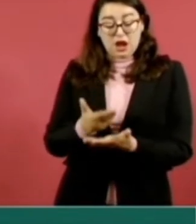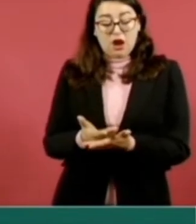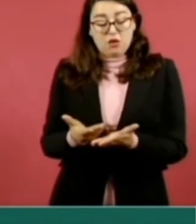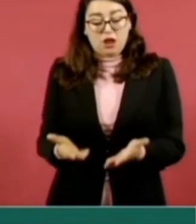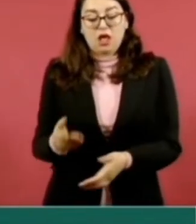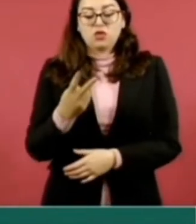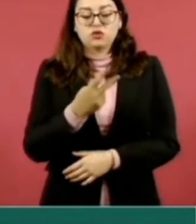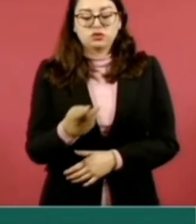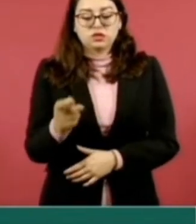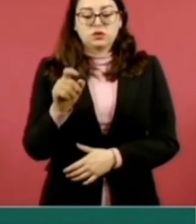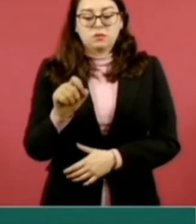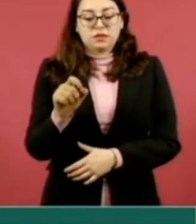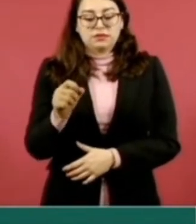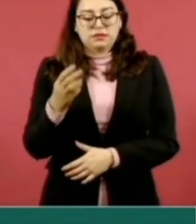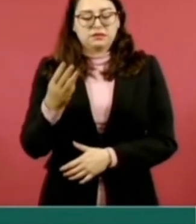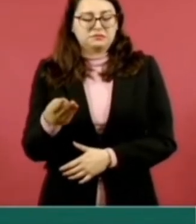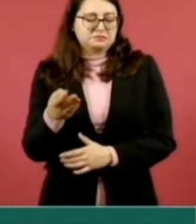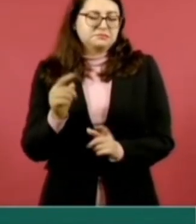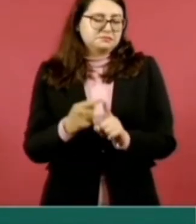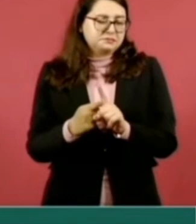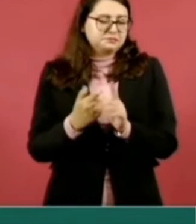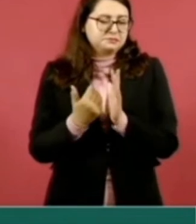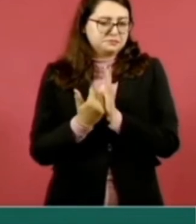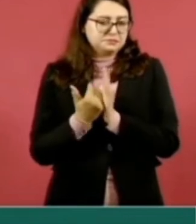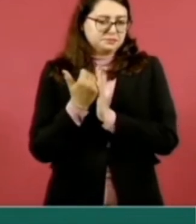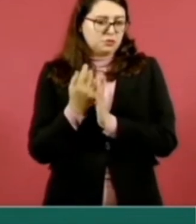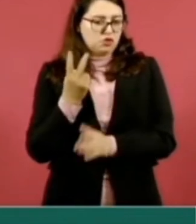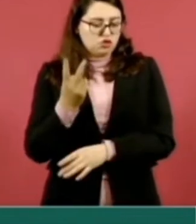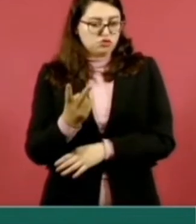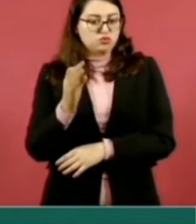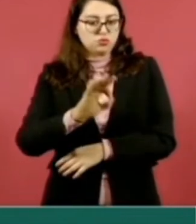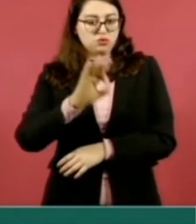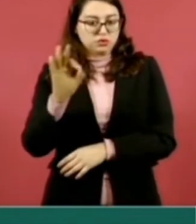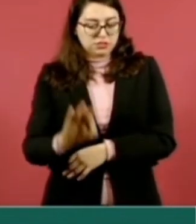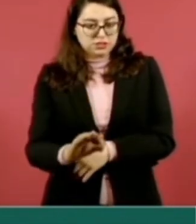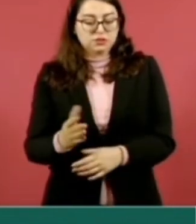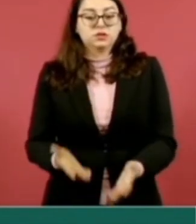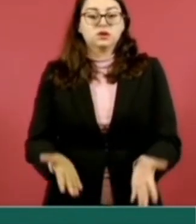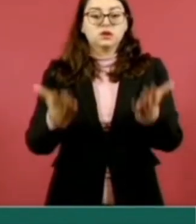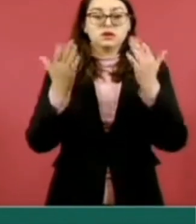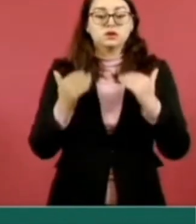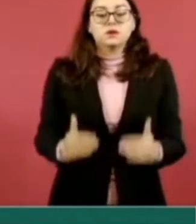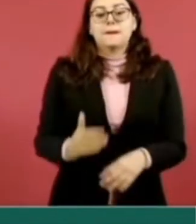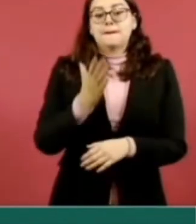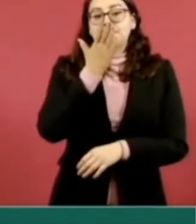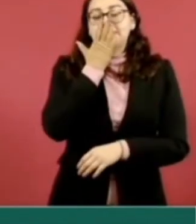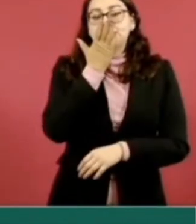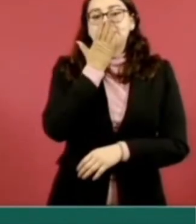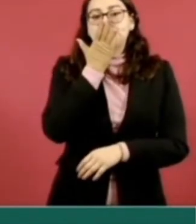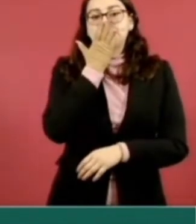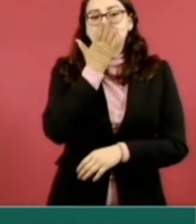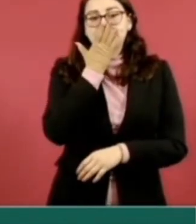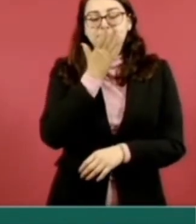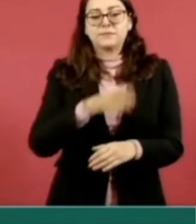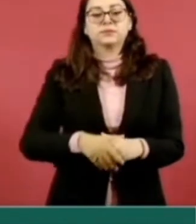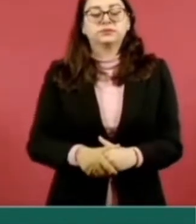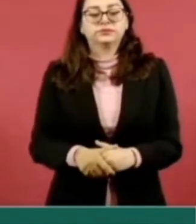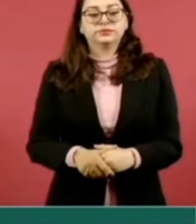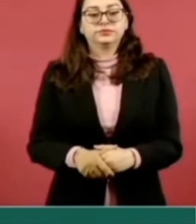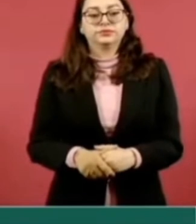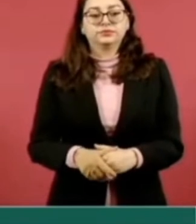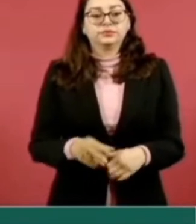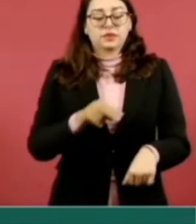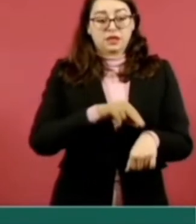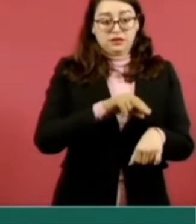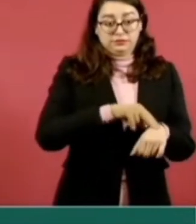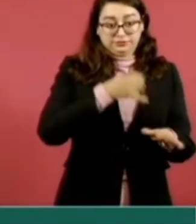mantuvo con un pequeño crecimiento del 2 por ciento. En Sonora, la productividad mensual de consultas de especialidad pasó